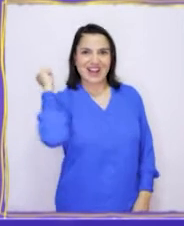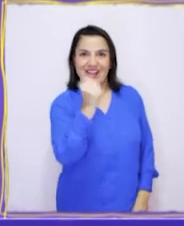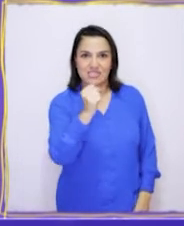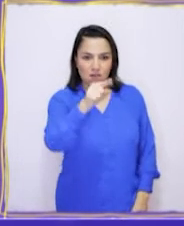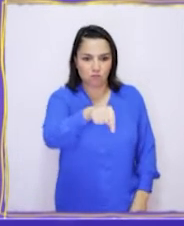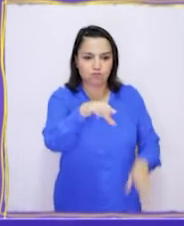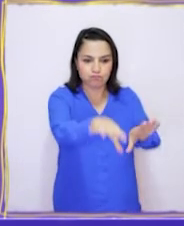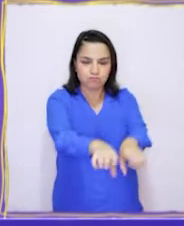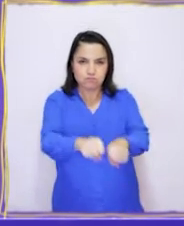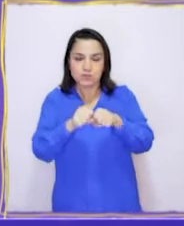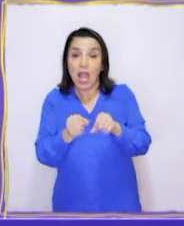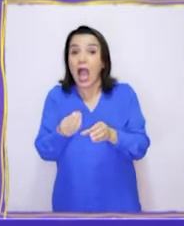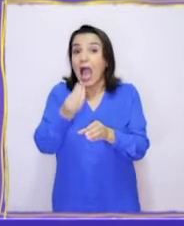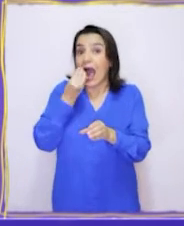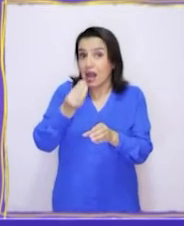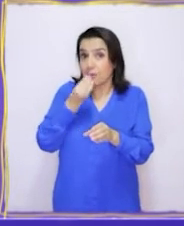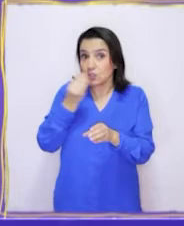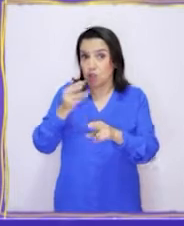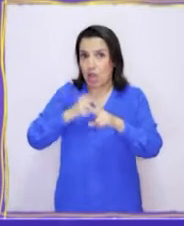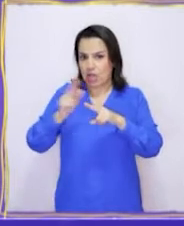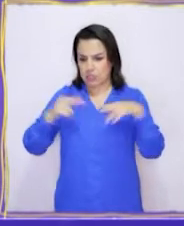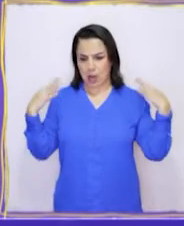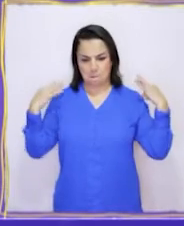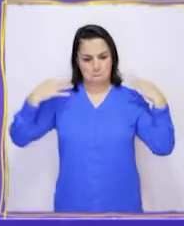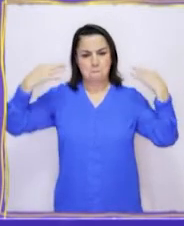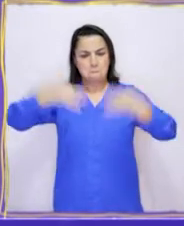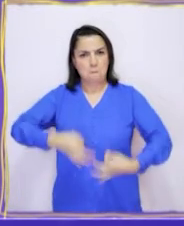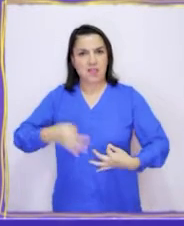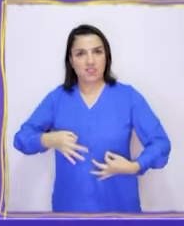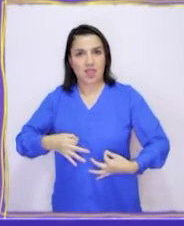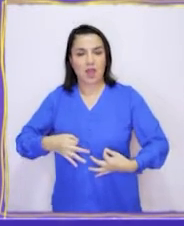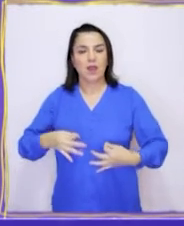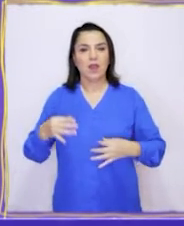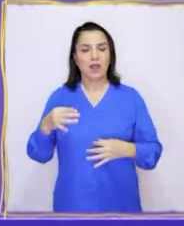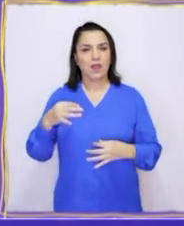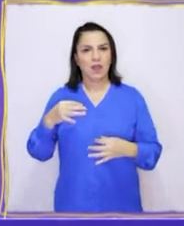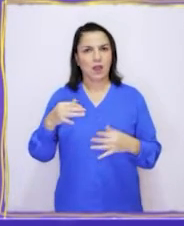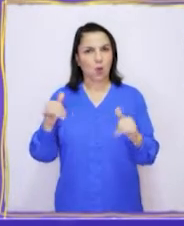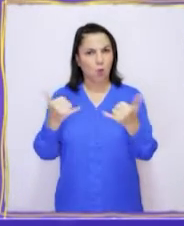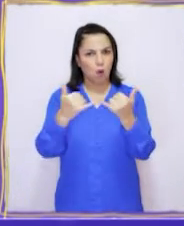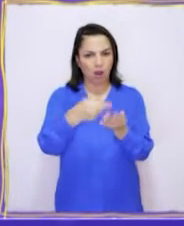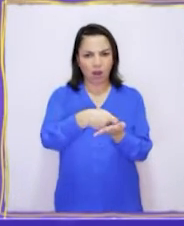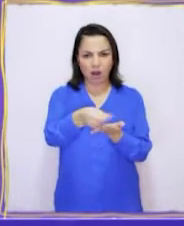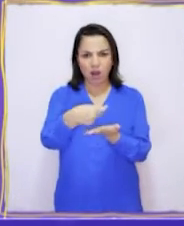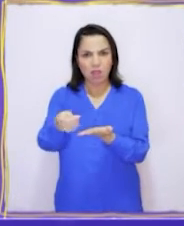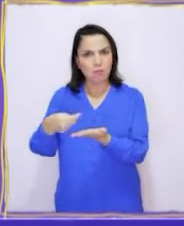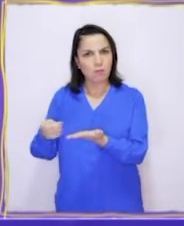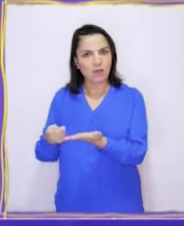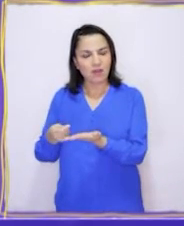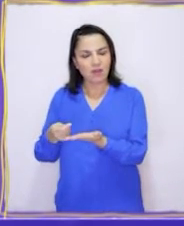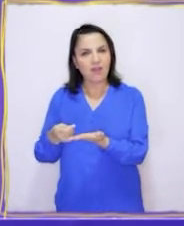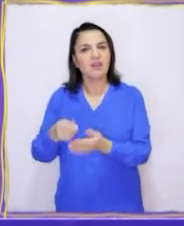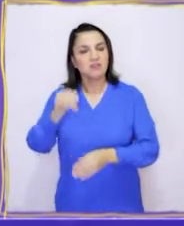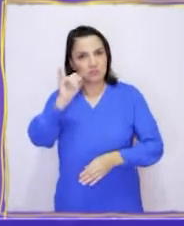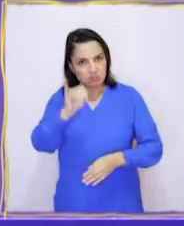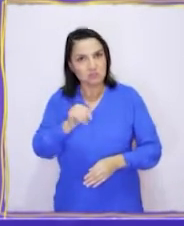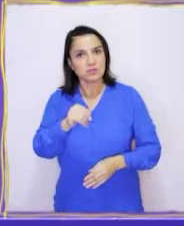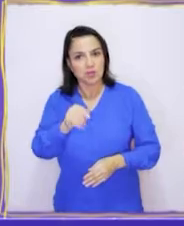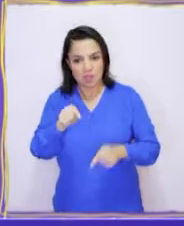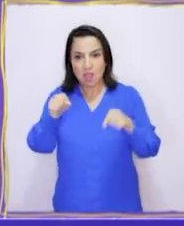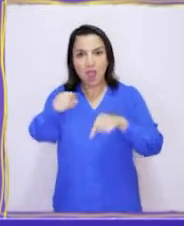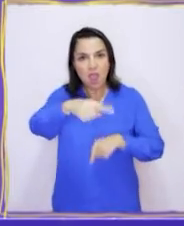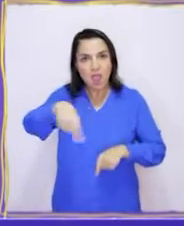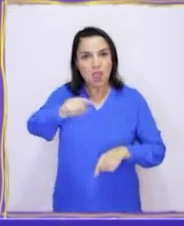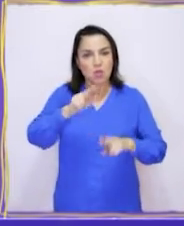usaban para alimentarse, crear coloridas mantas y juegos de naipes. Sí, tal como lo oyen, los Tehuelches